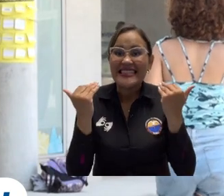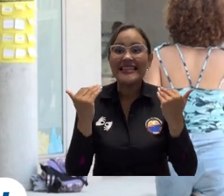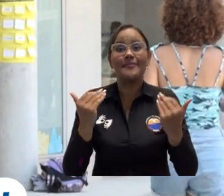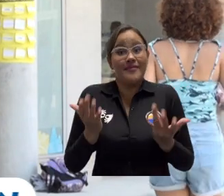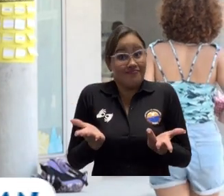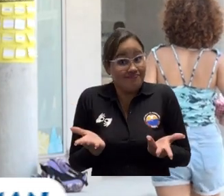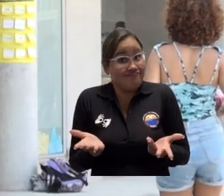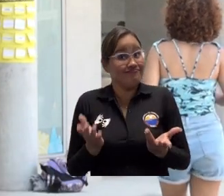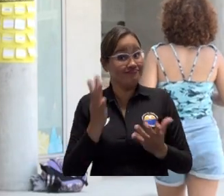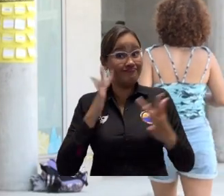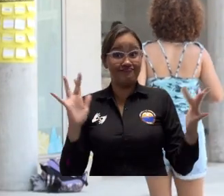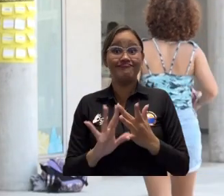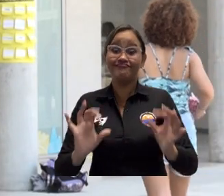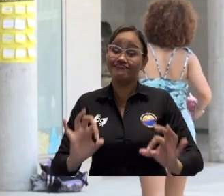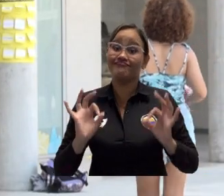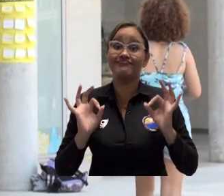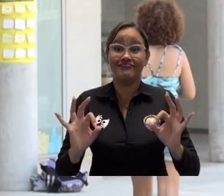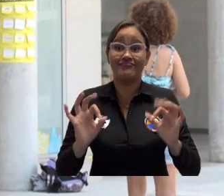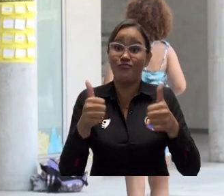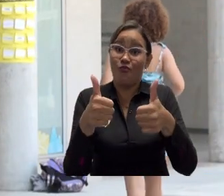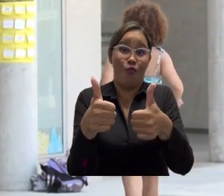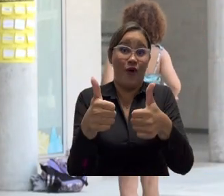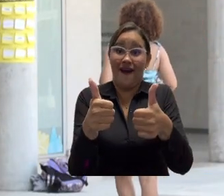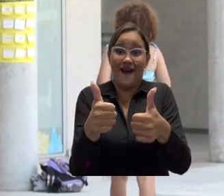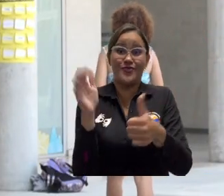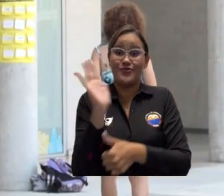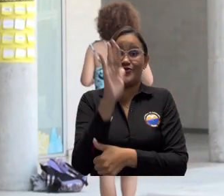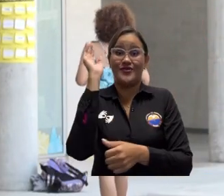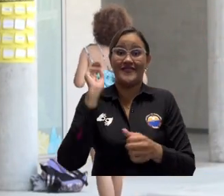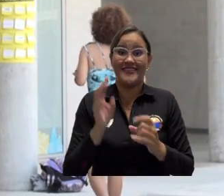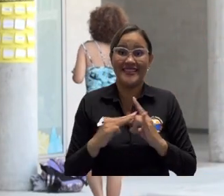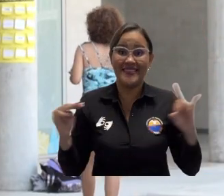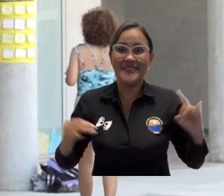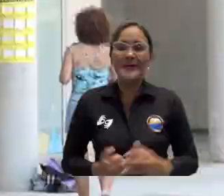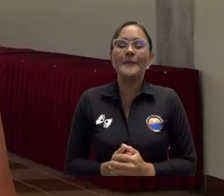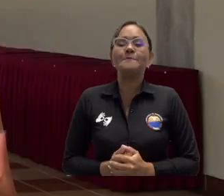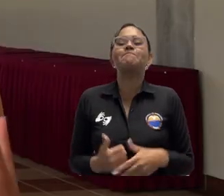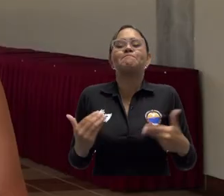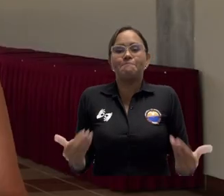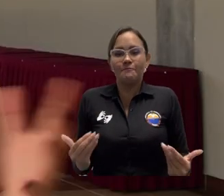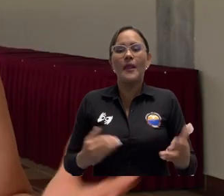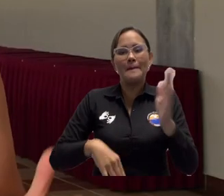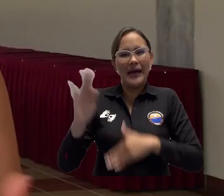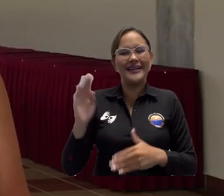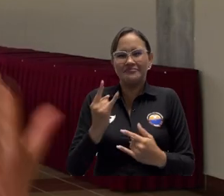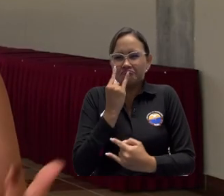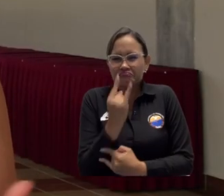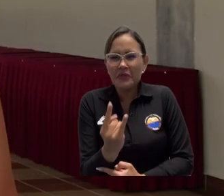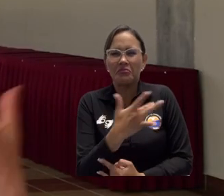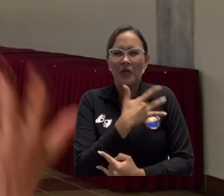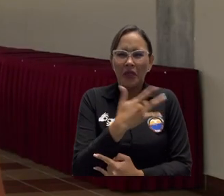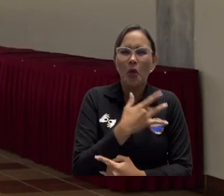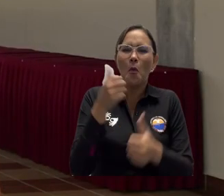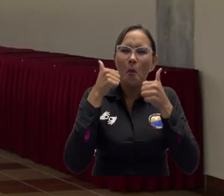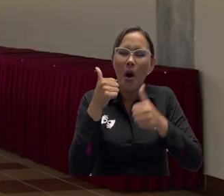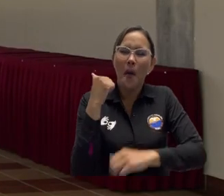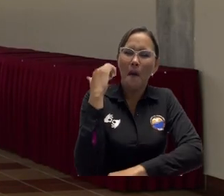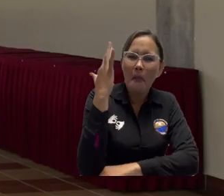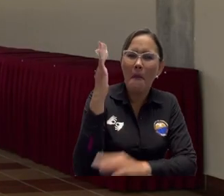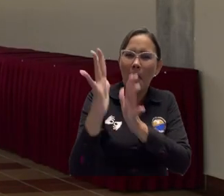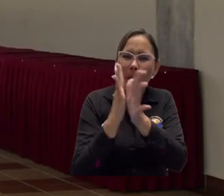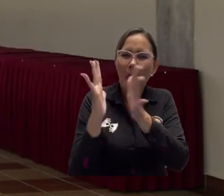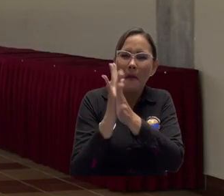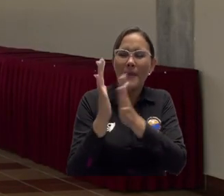orientación es realmente muy bueno, muy loable. Pues es ante todo una apuesta subjetiva e